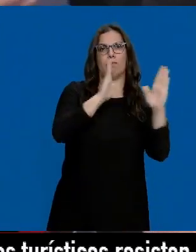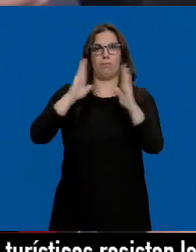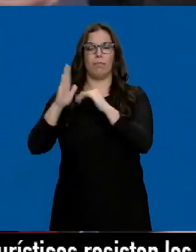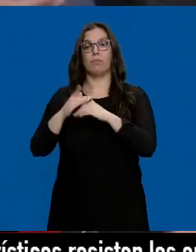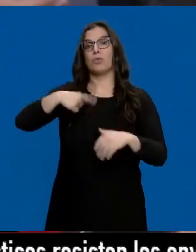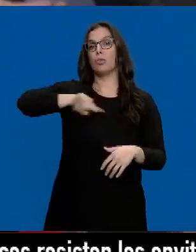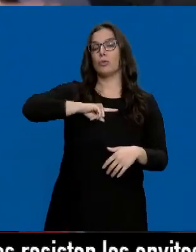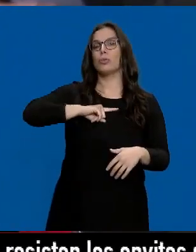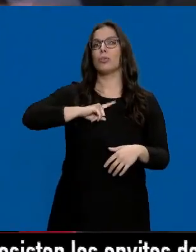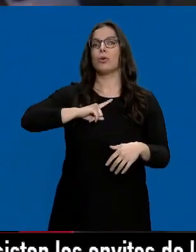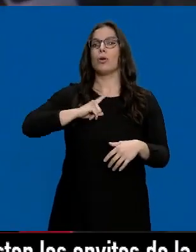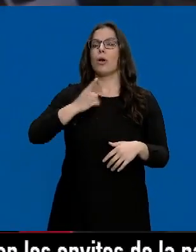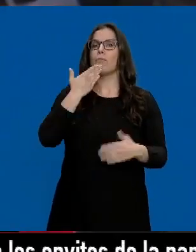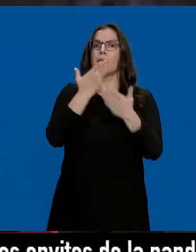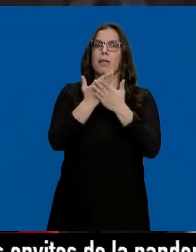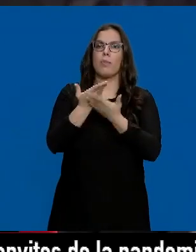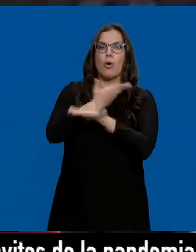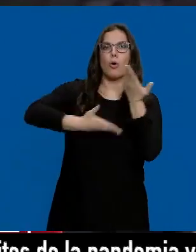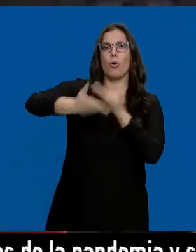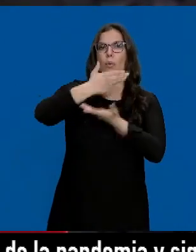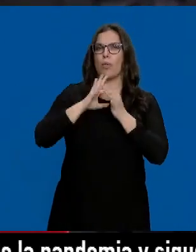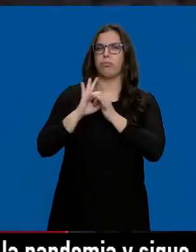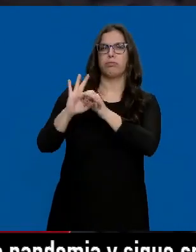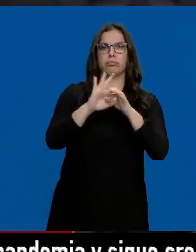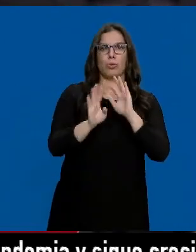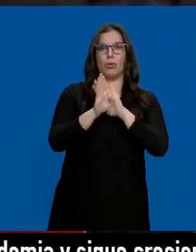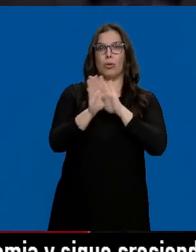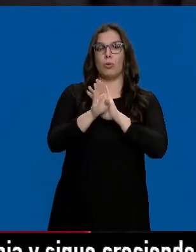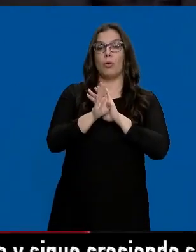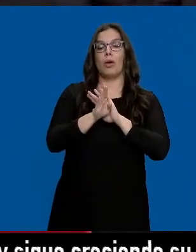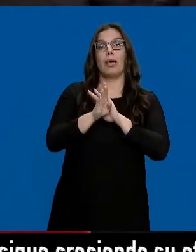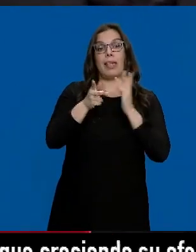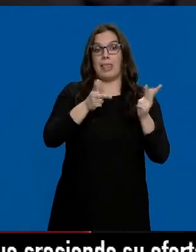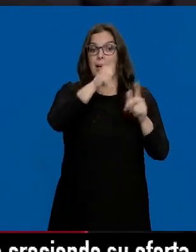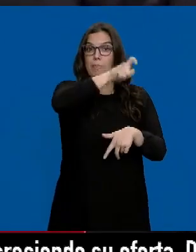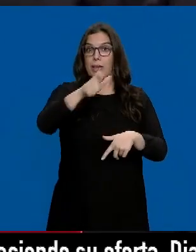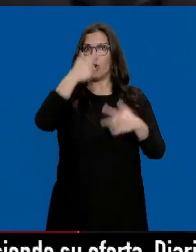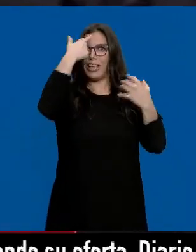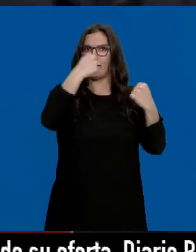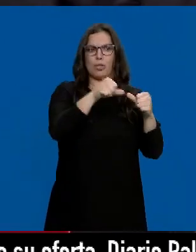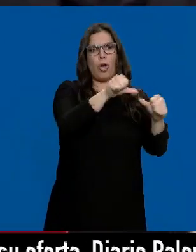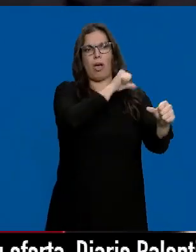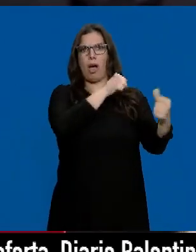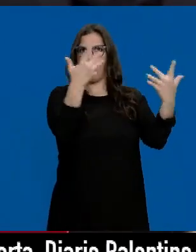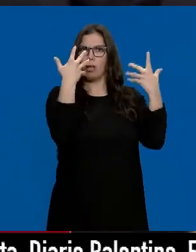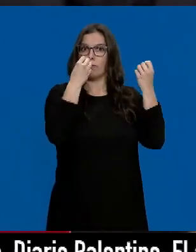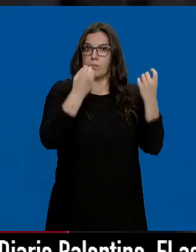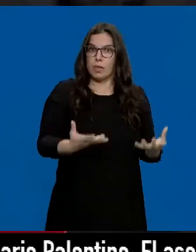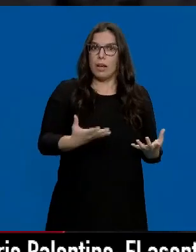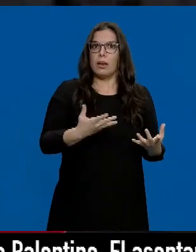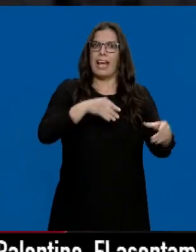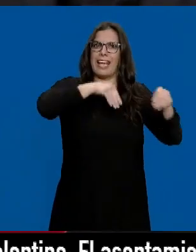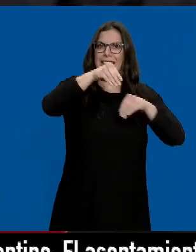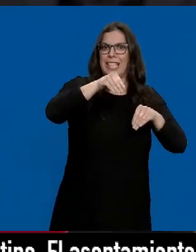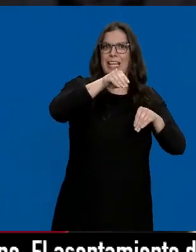una llamada a seguir caminando de la mano. Lo que yo pido es que dejemos que las personas expertas que también han asesorado a este país y la estrategia